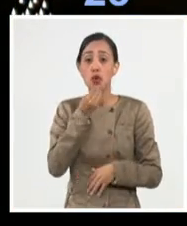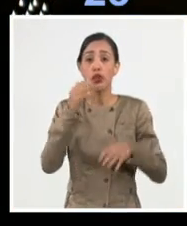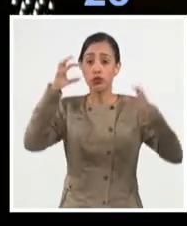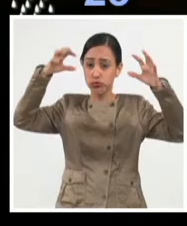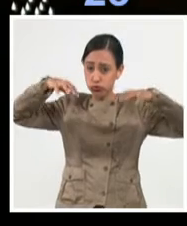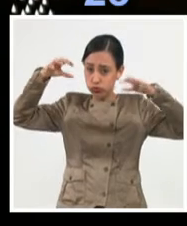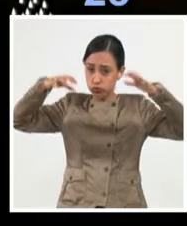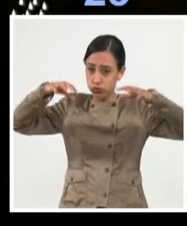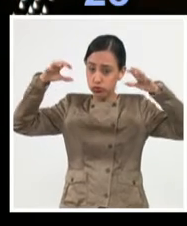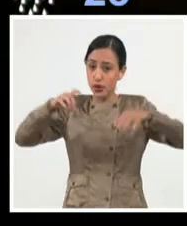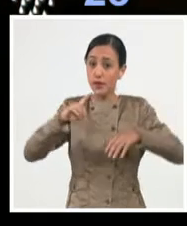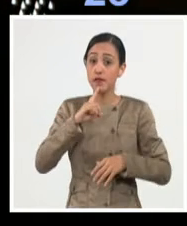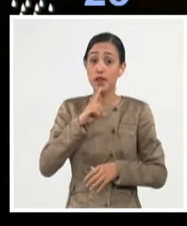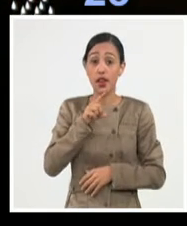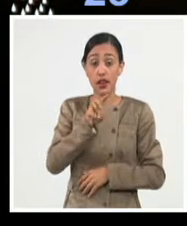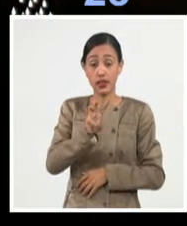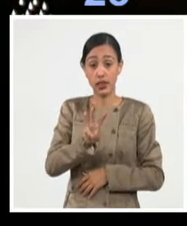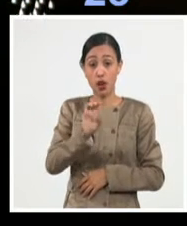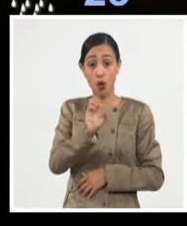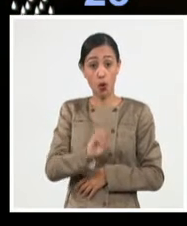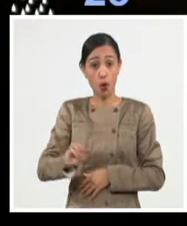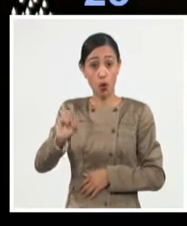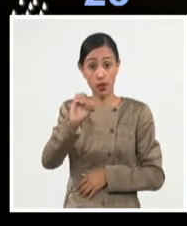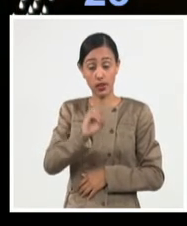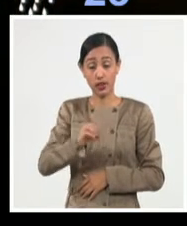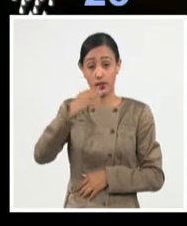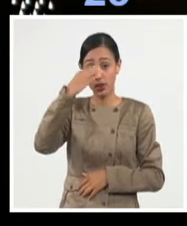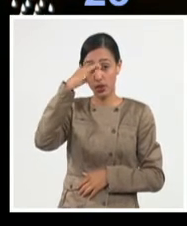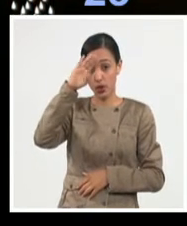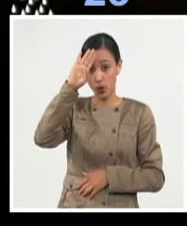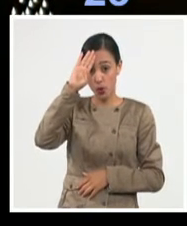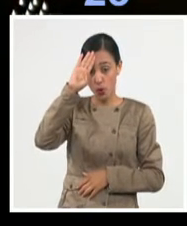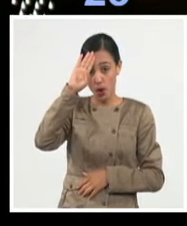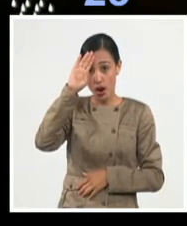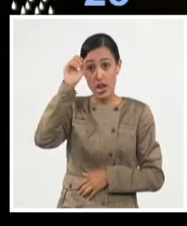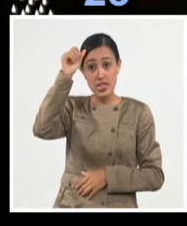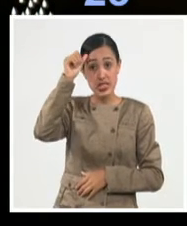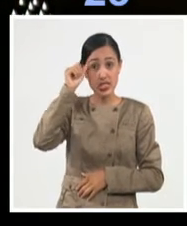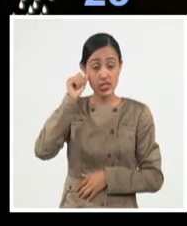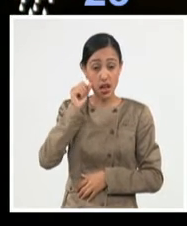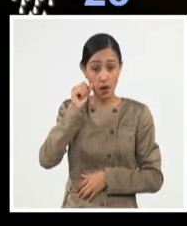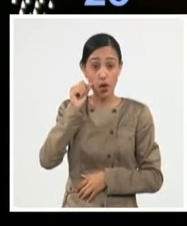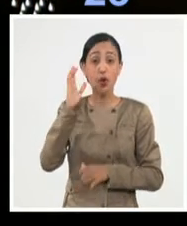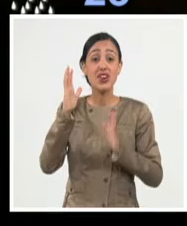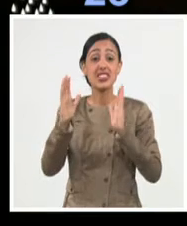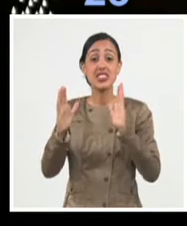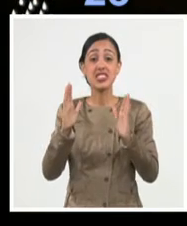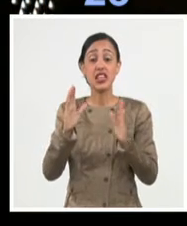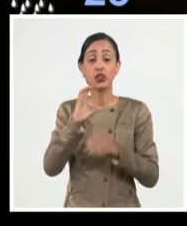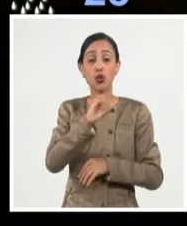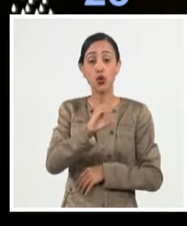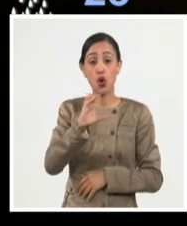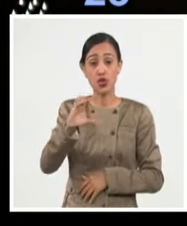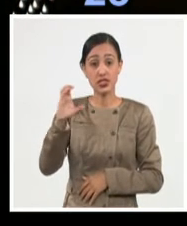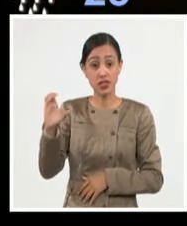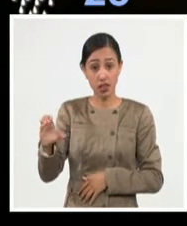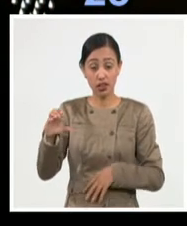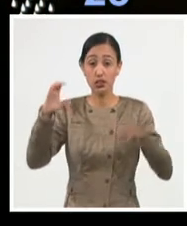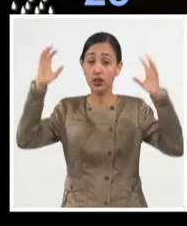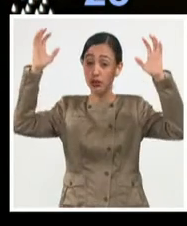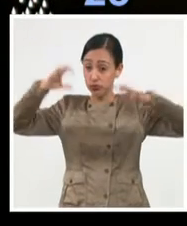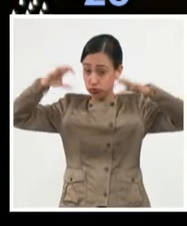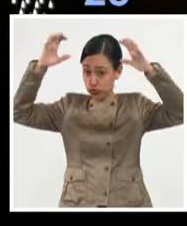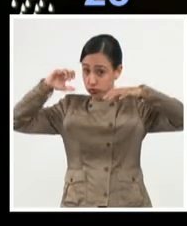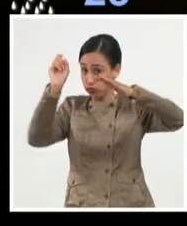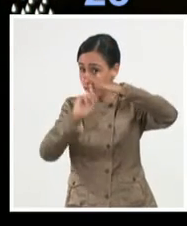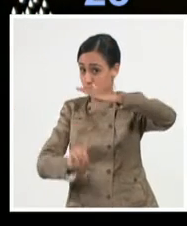partir del viernes 3 en el oriente de nuestro país, que se extenderá el sábado hacia el centro y el occidente del país, con numerosa actividad de chubascos